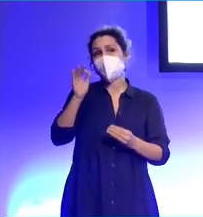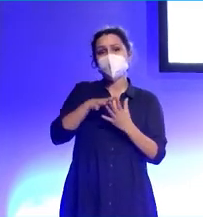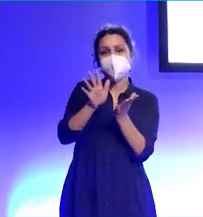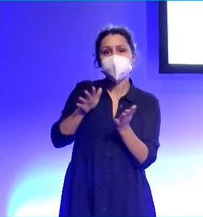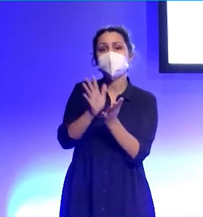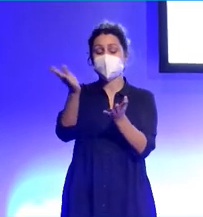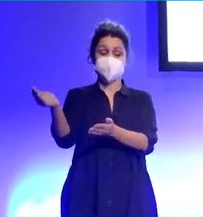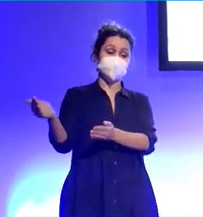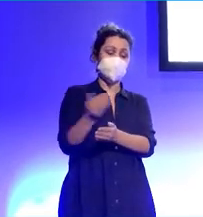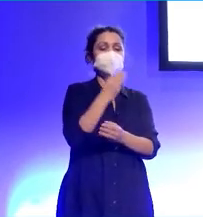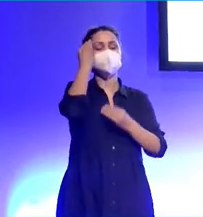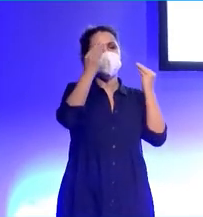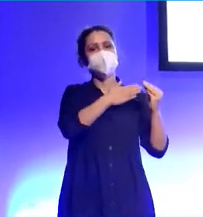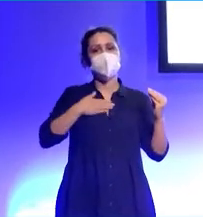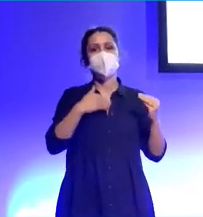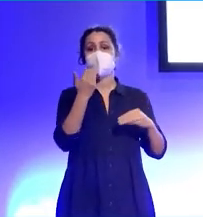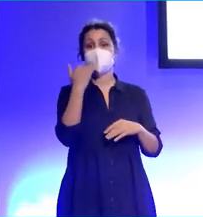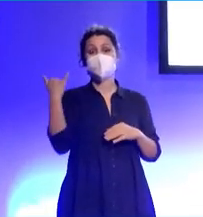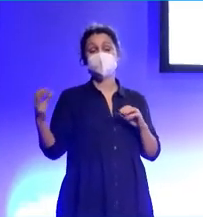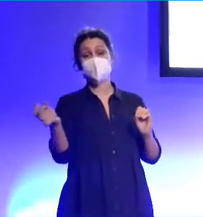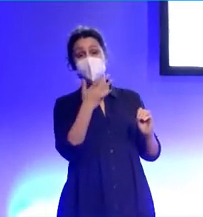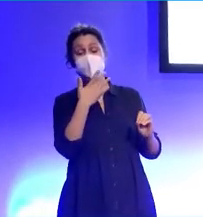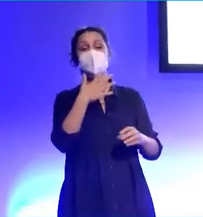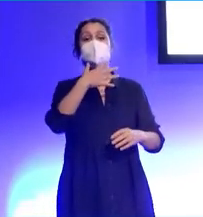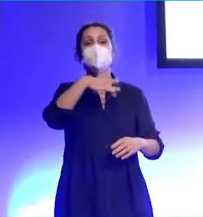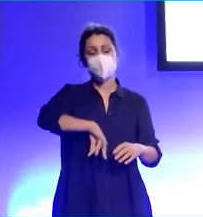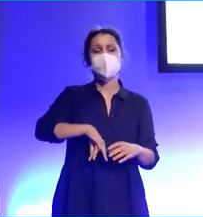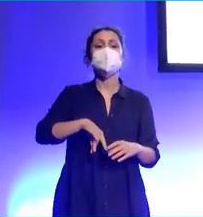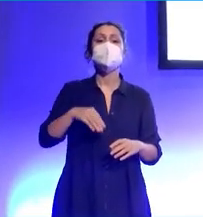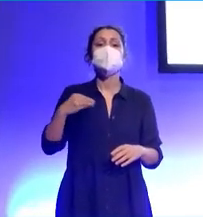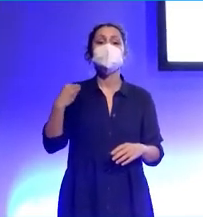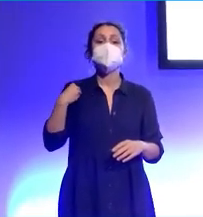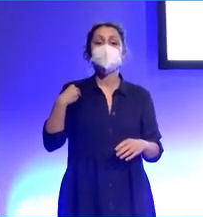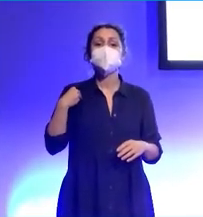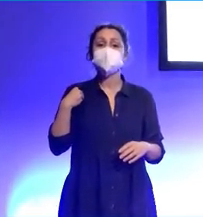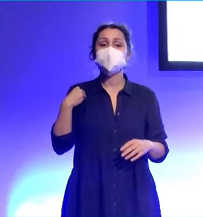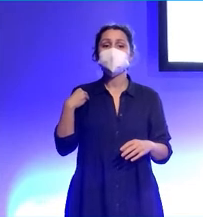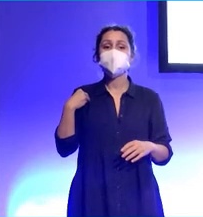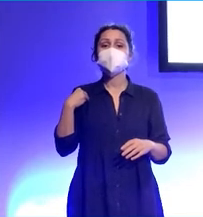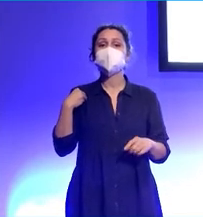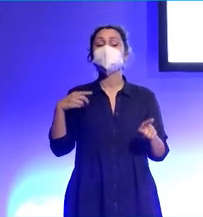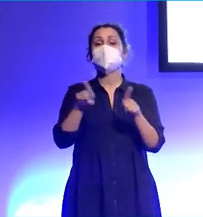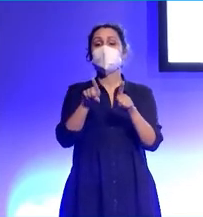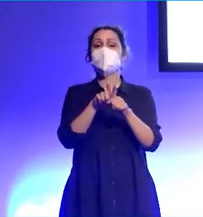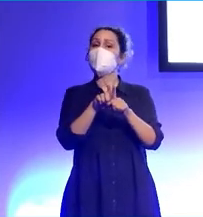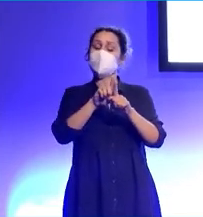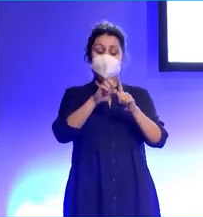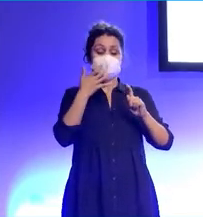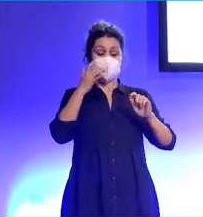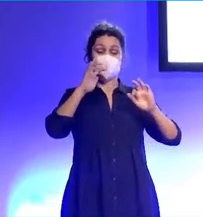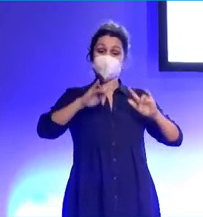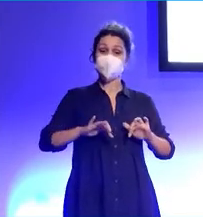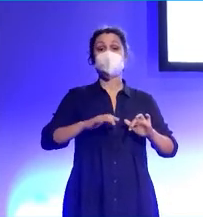y se la quiere pensar, este es mi correo. Me podéis escribir. No me suscribáis a nada, por favor. Pero si alguien quiere escribirme más adelante,